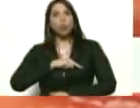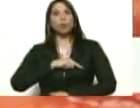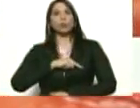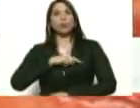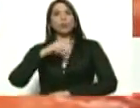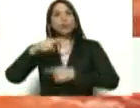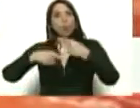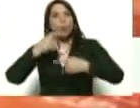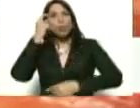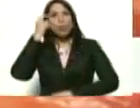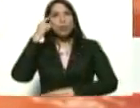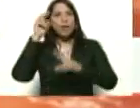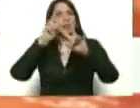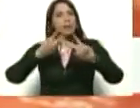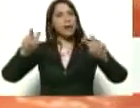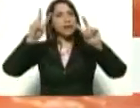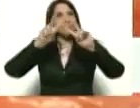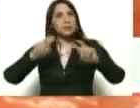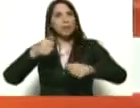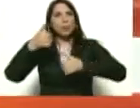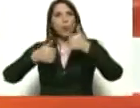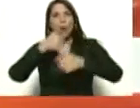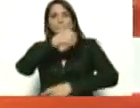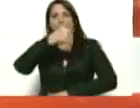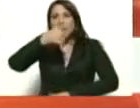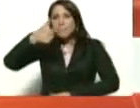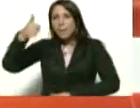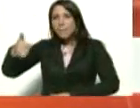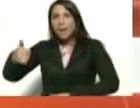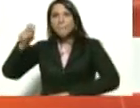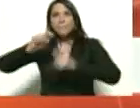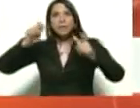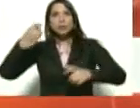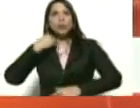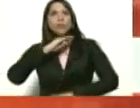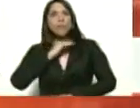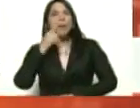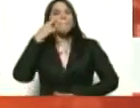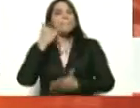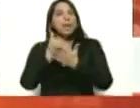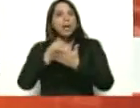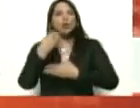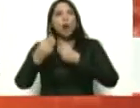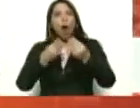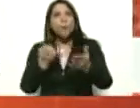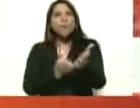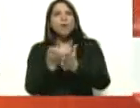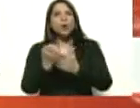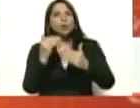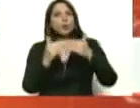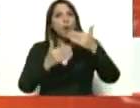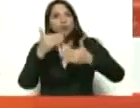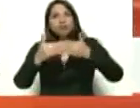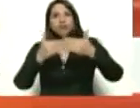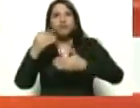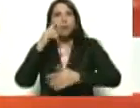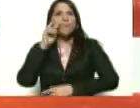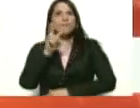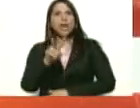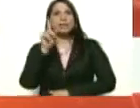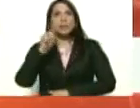revisamos la situación de cada paciente para ver su evolución y sobre todo para ver la efectividad